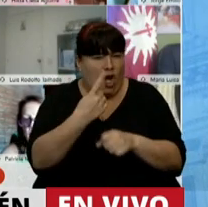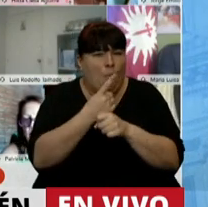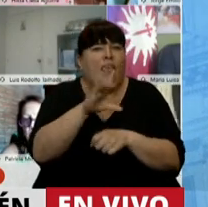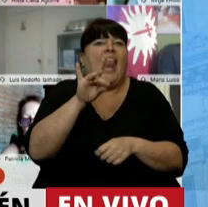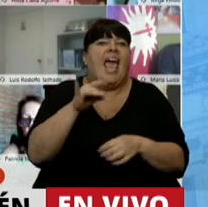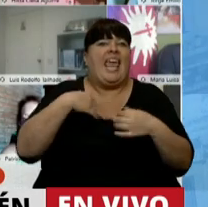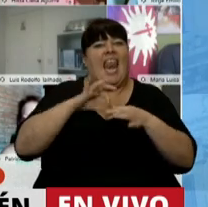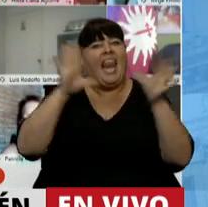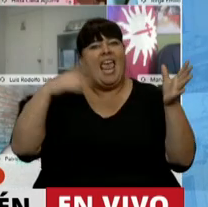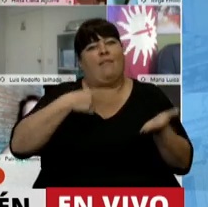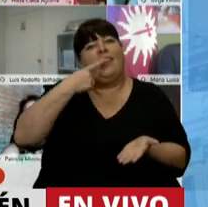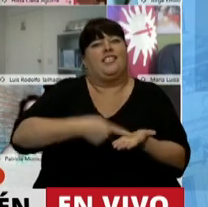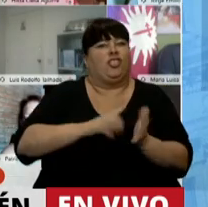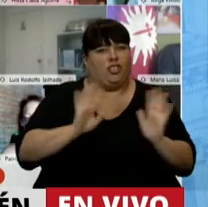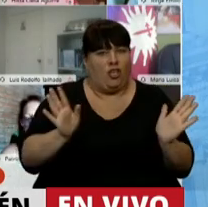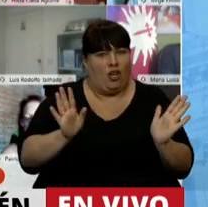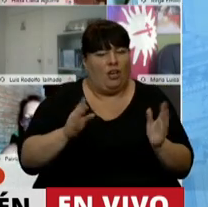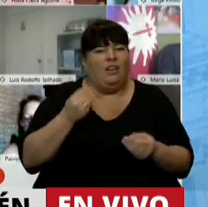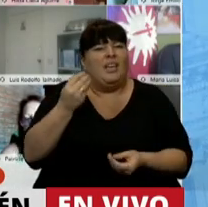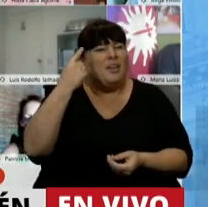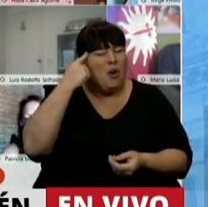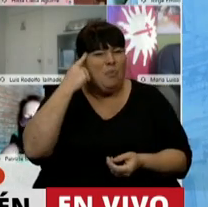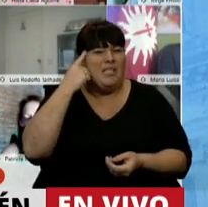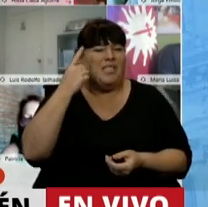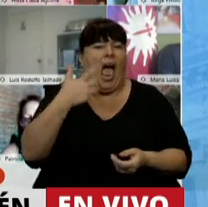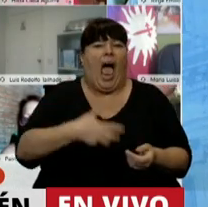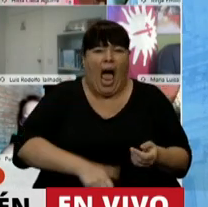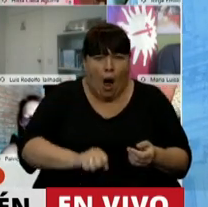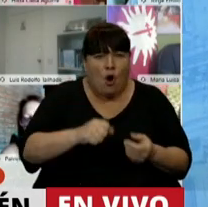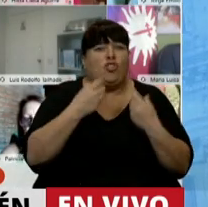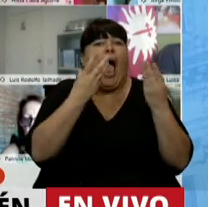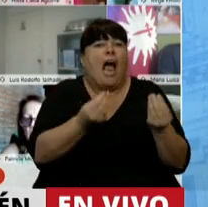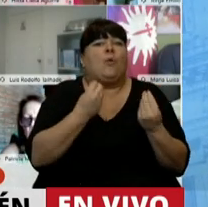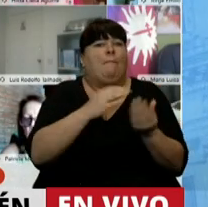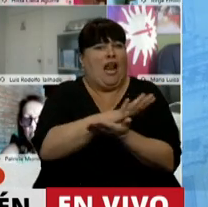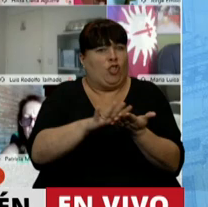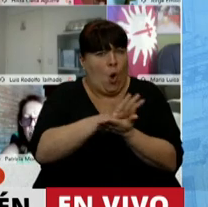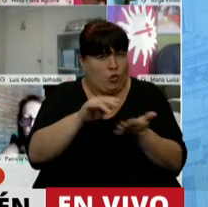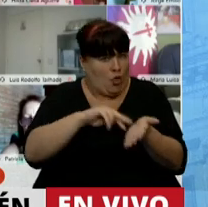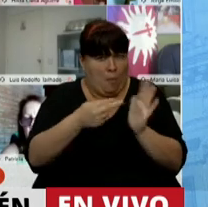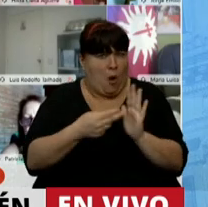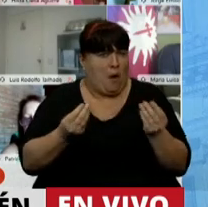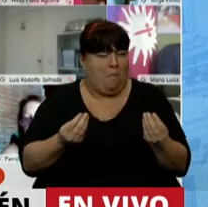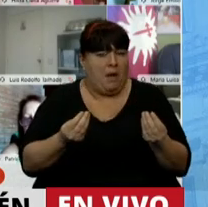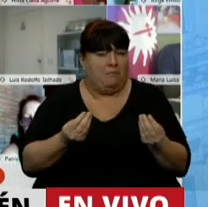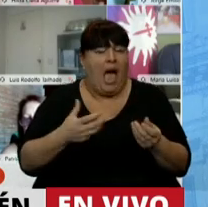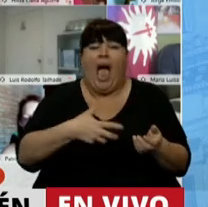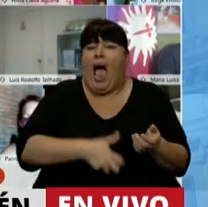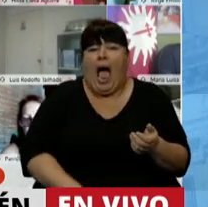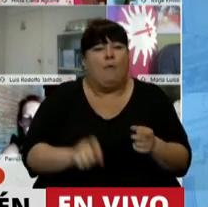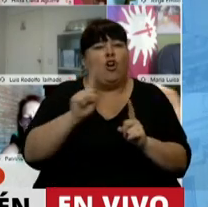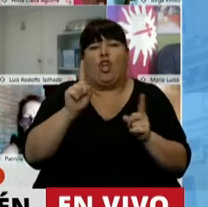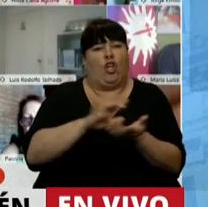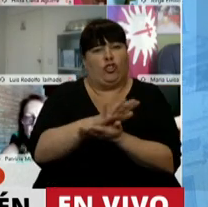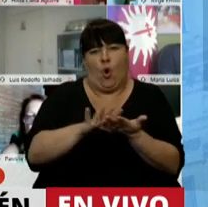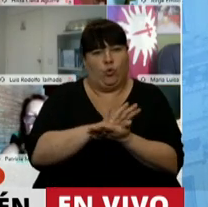elegir con libertad. ¿Y quién puede creer que el aborto va a ayudar a resolver estos problemas? El aborto no